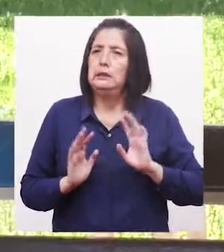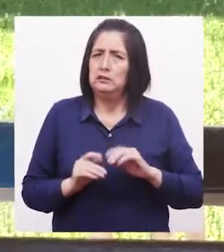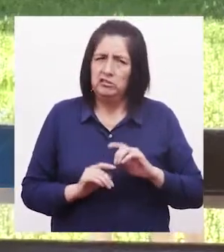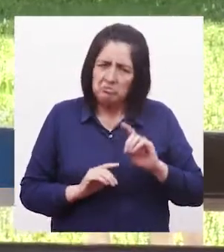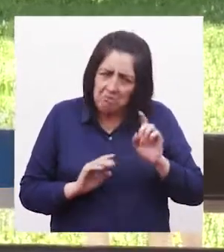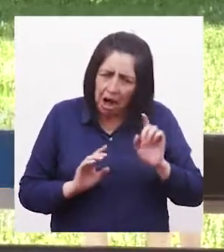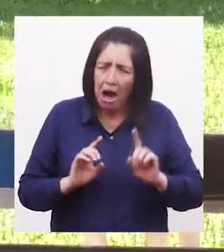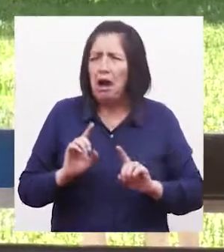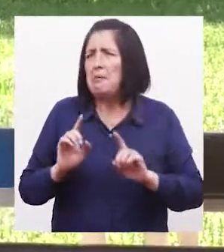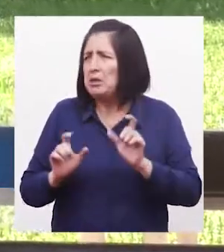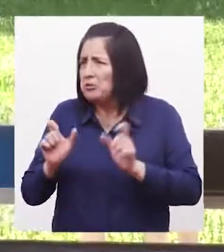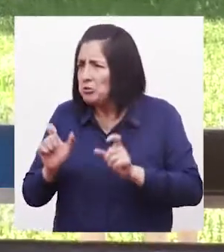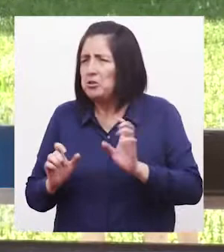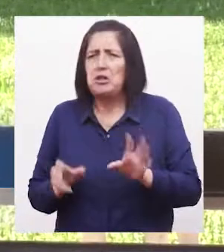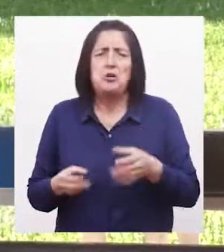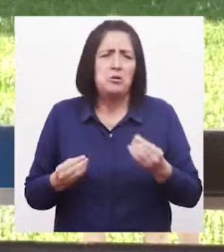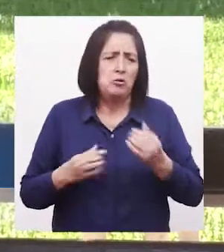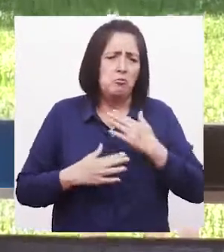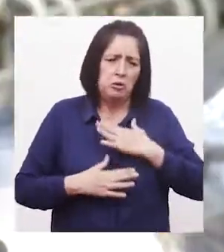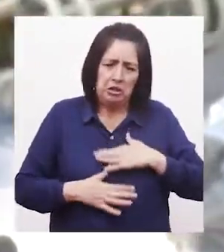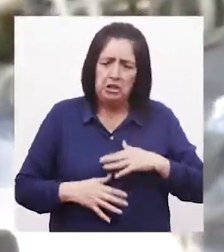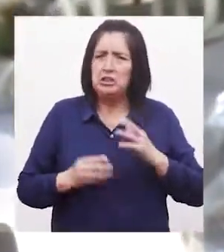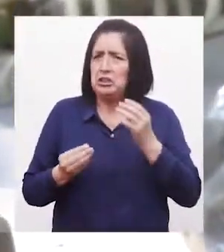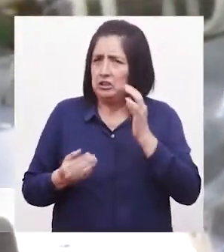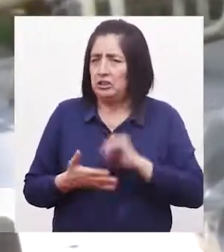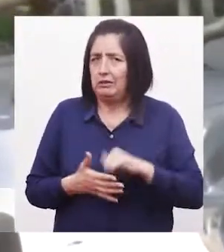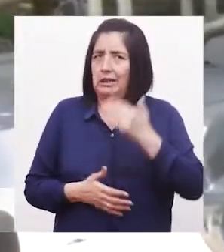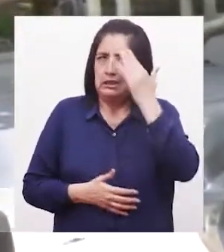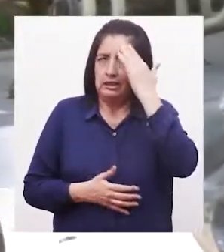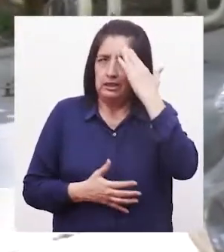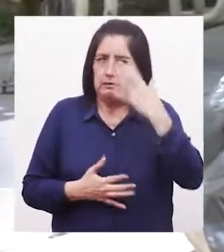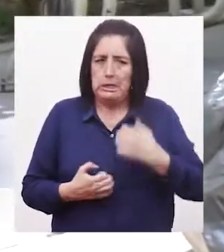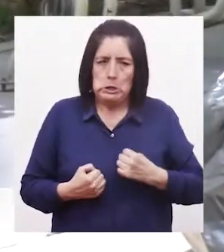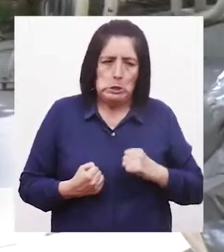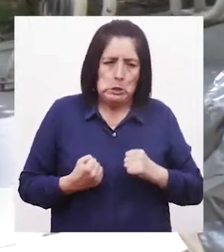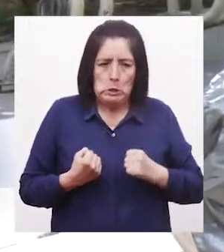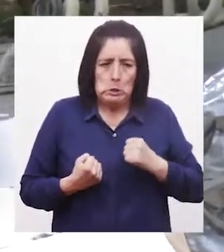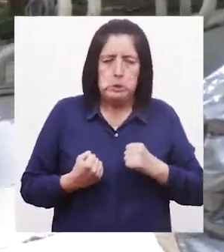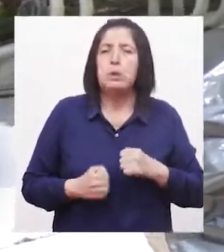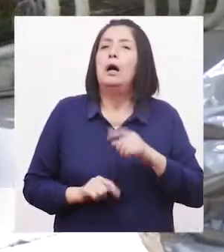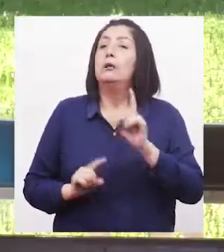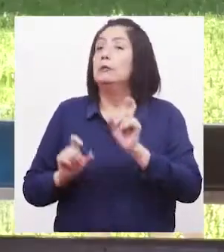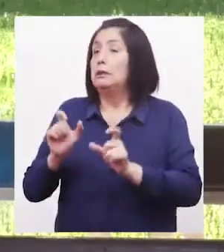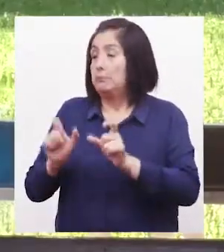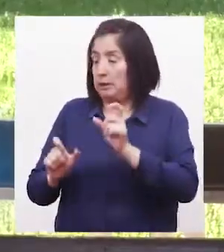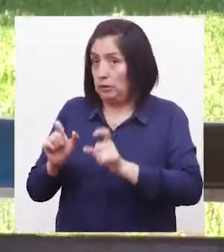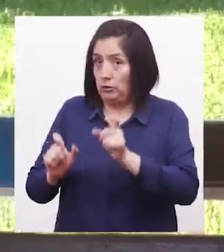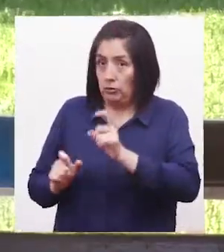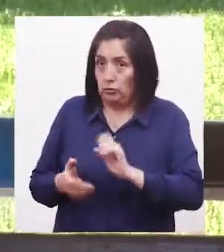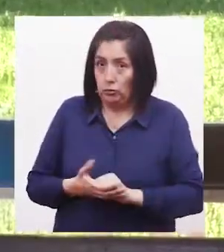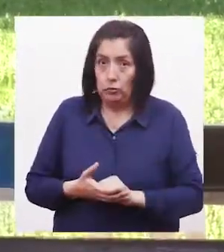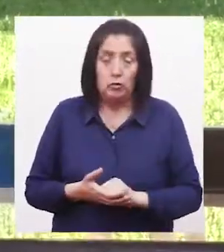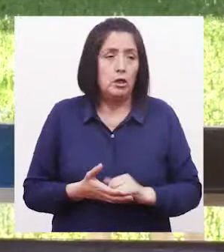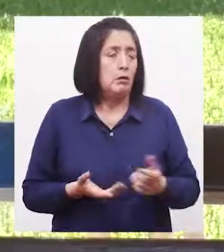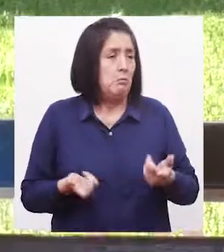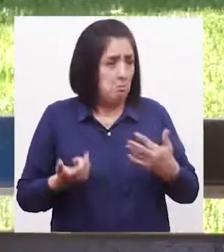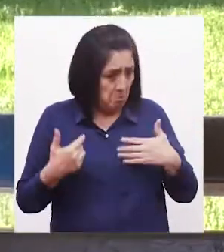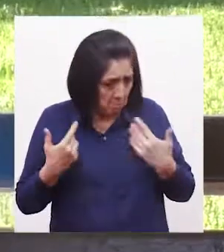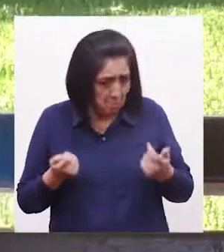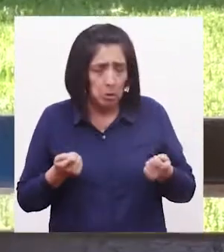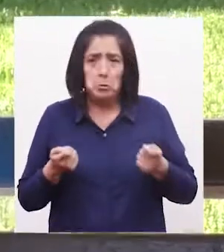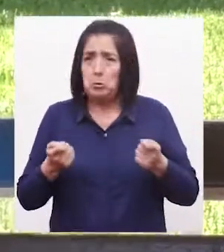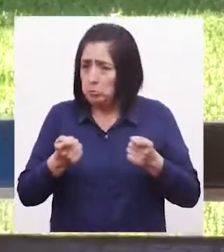alguna manera de tranquilizarse cuando ya sabe que está con ira Algunas personas muy bien pueden controlar,